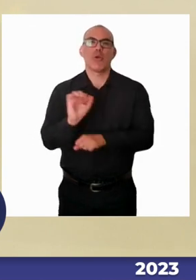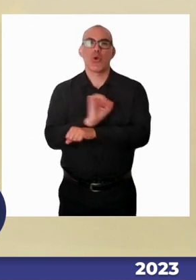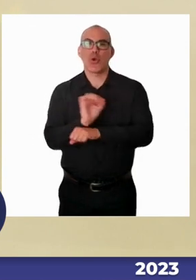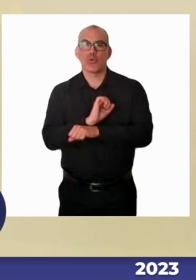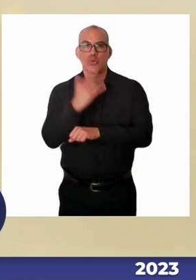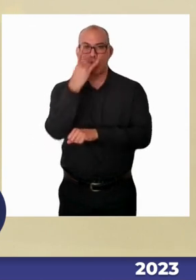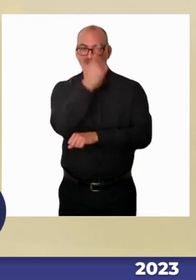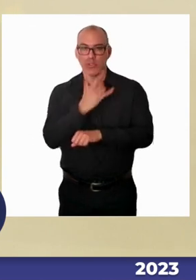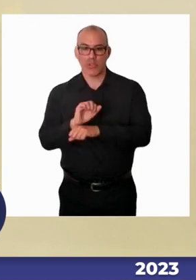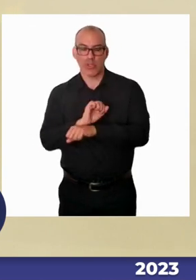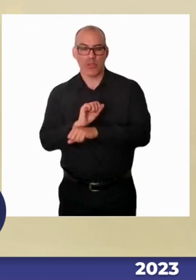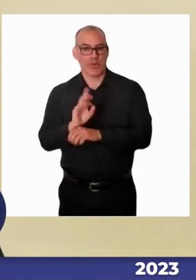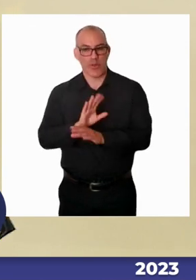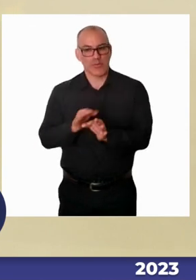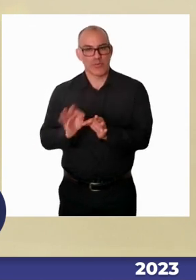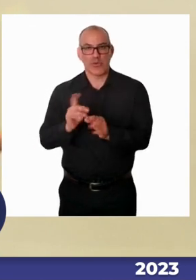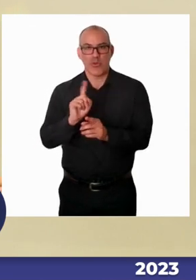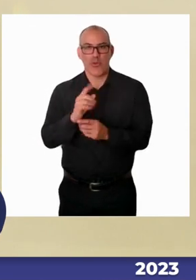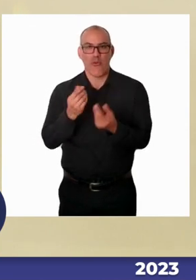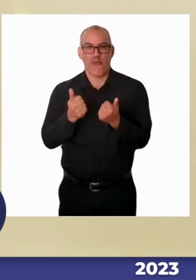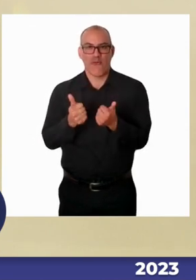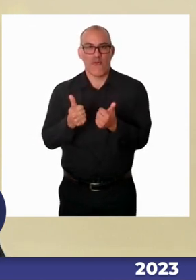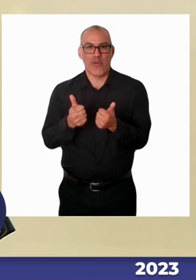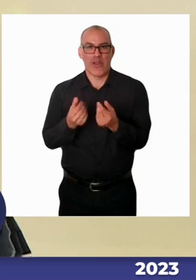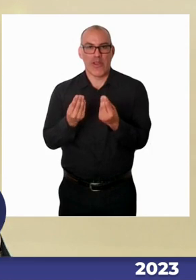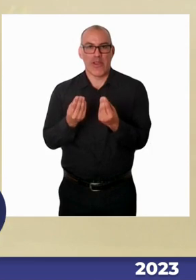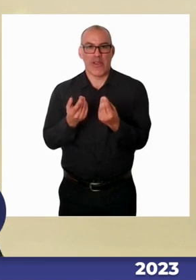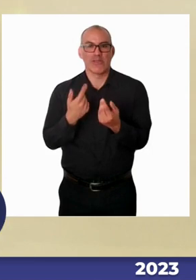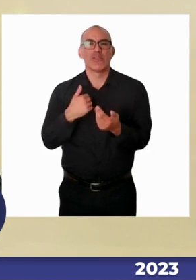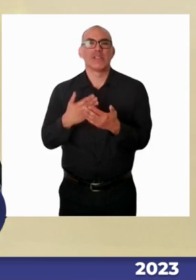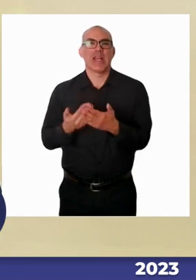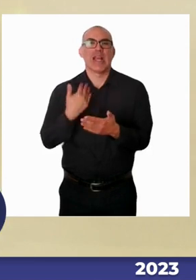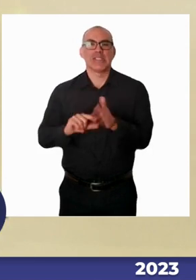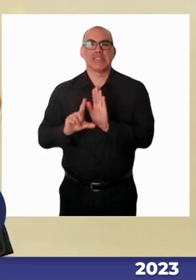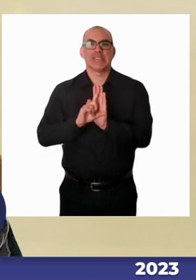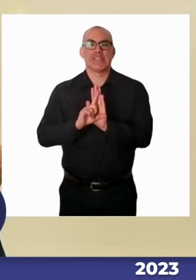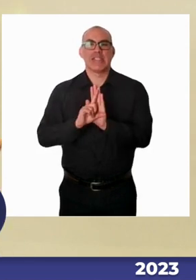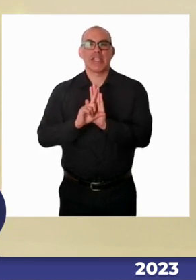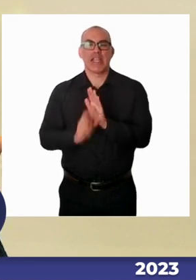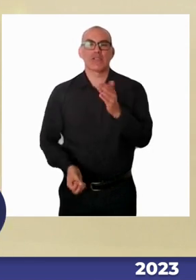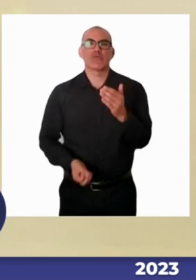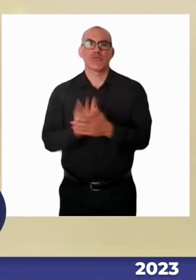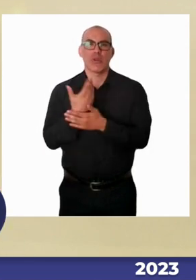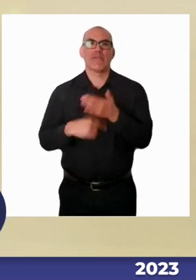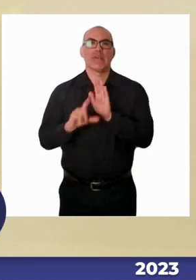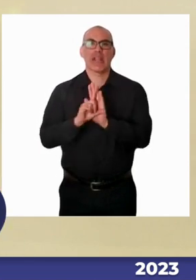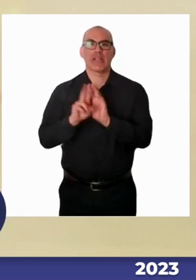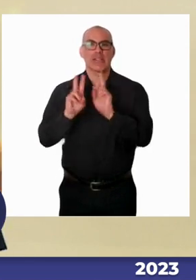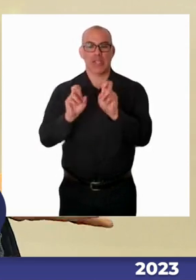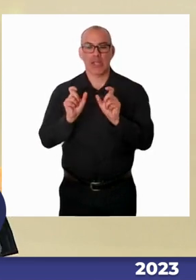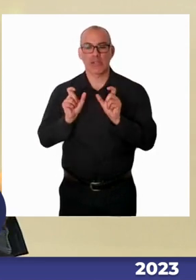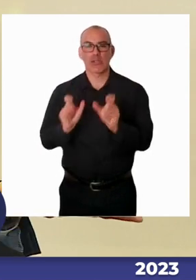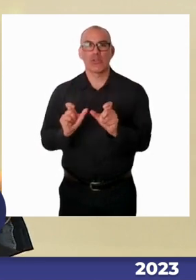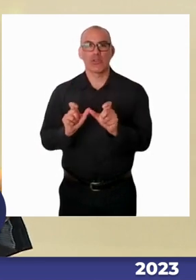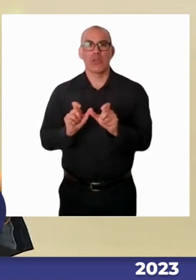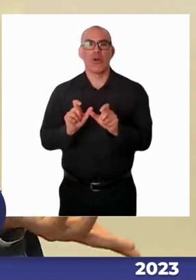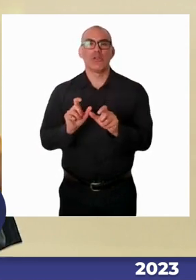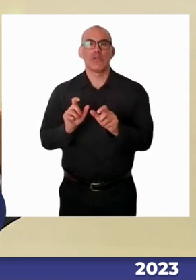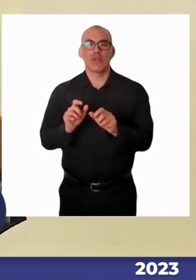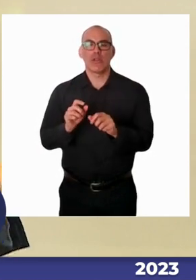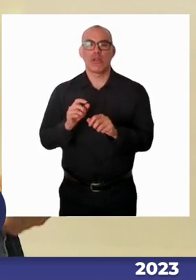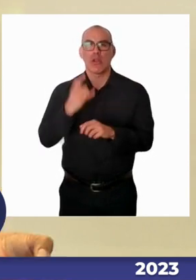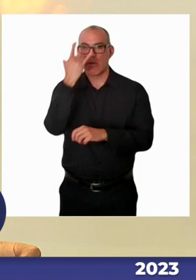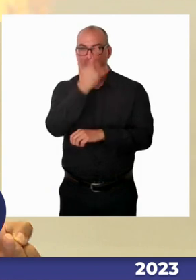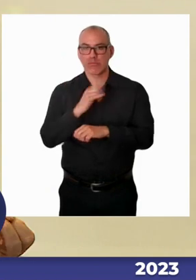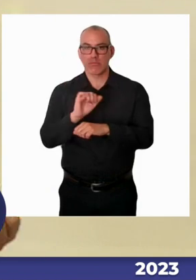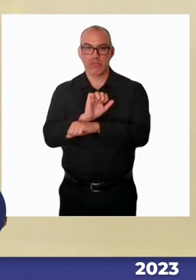de existir. Educación es diferencial, ¿te acuerdas? Educación especial. O deberíamos tener una concepción, y yo creo que es el gran esfuerzo, por eso, Paola,